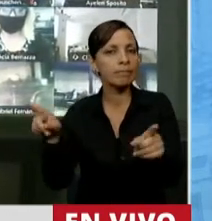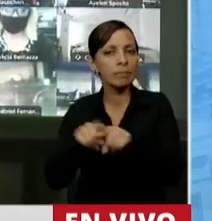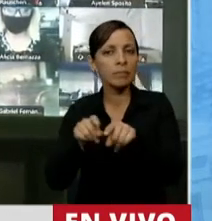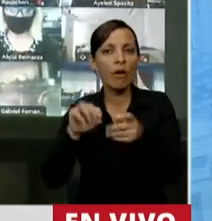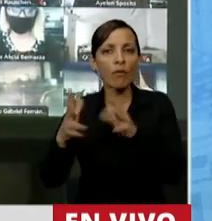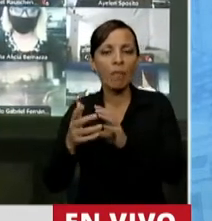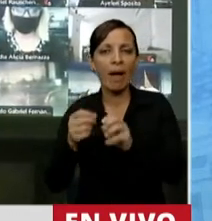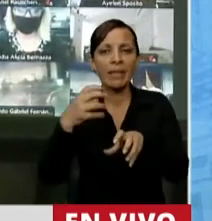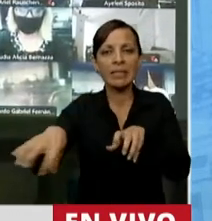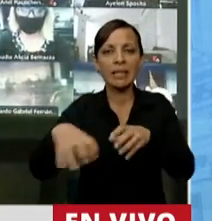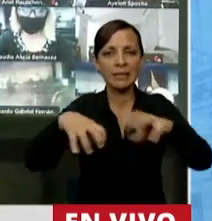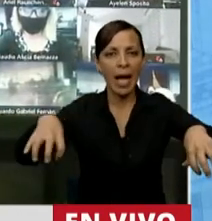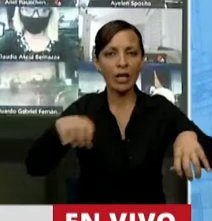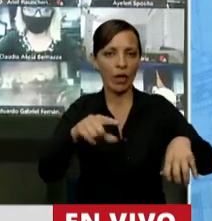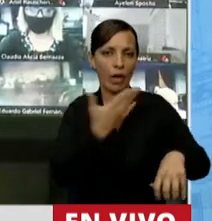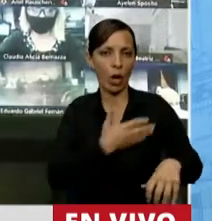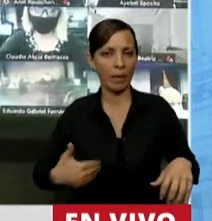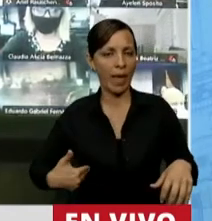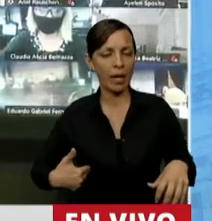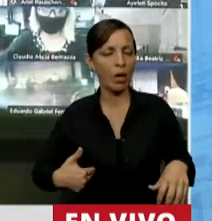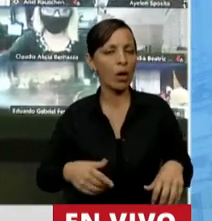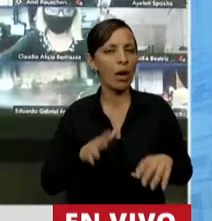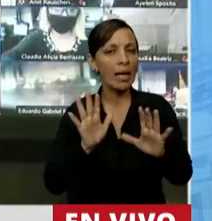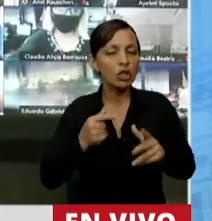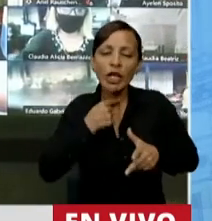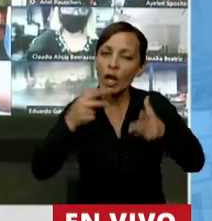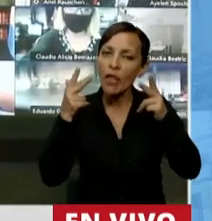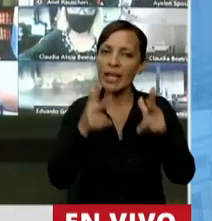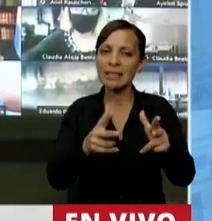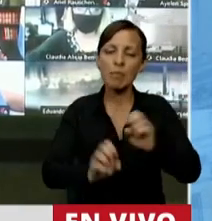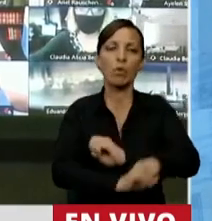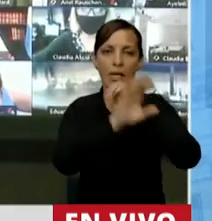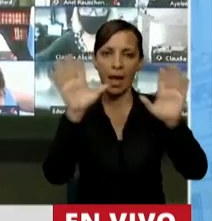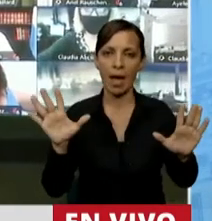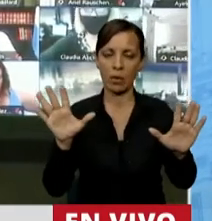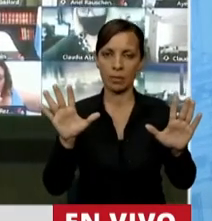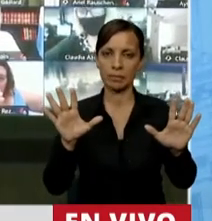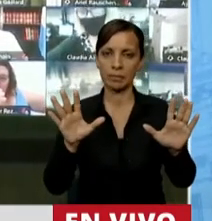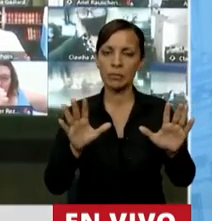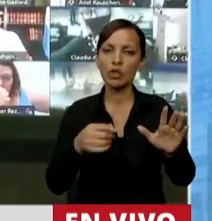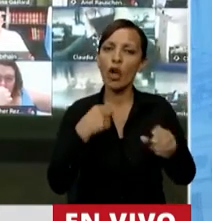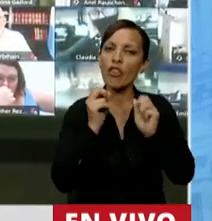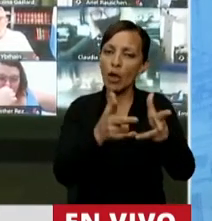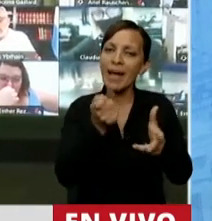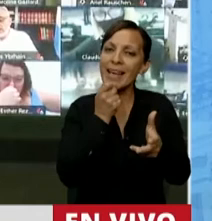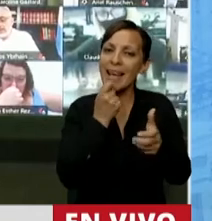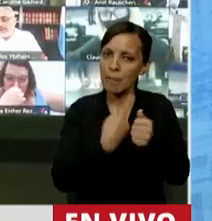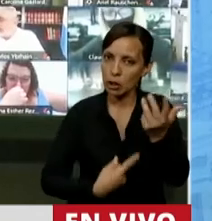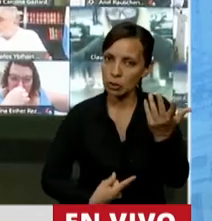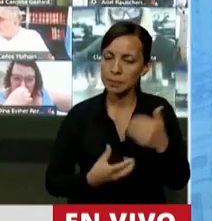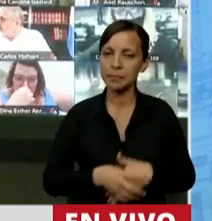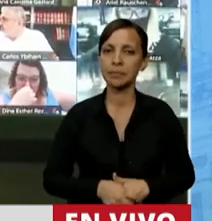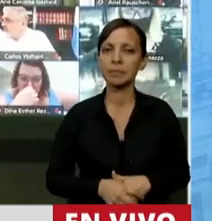populista y sectario de este gobierno, lo quiero decir muy claramente. Y voy a dar algunos ejemplos.